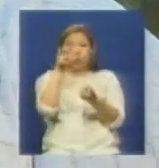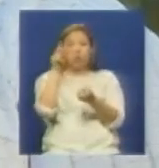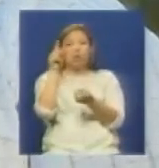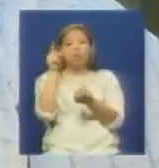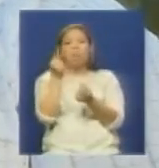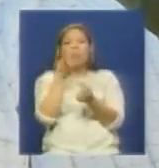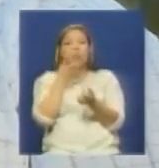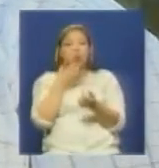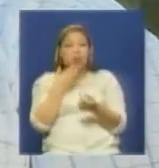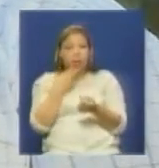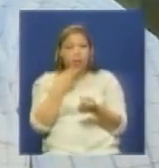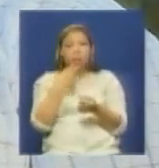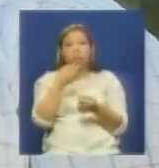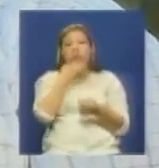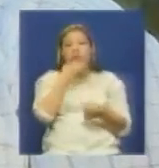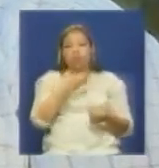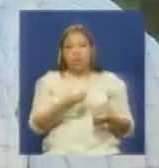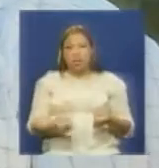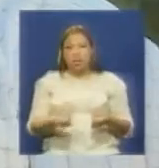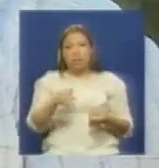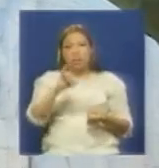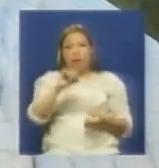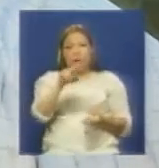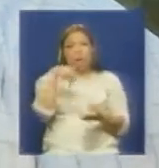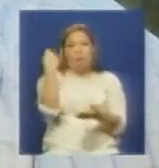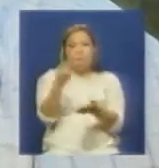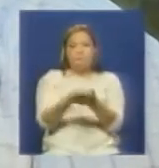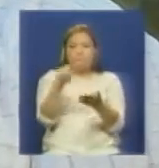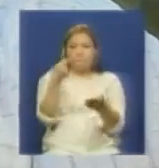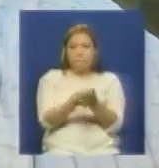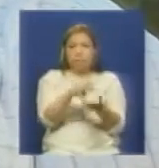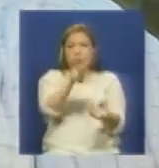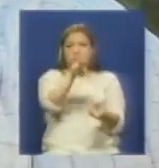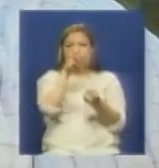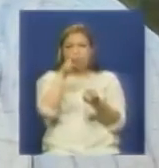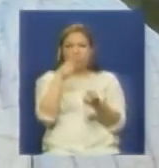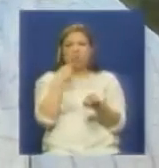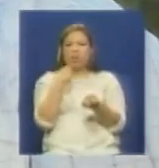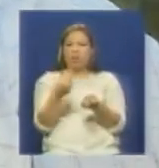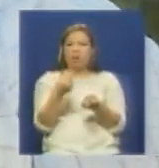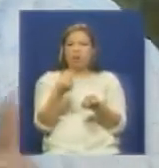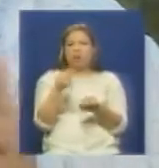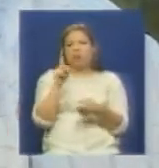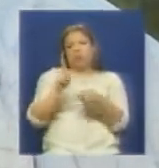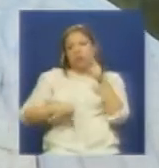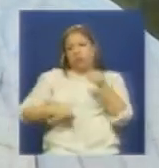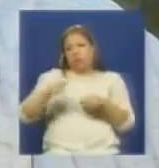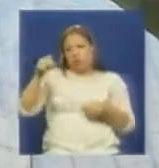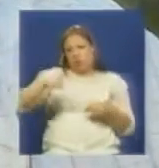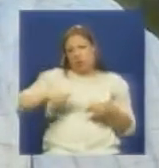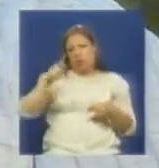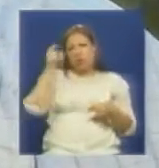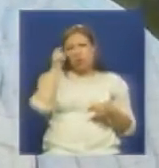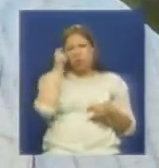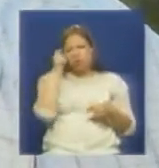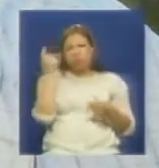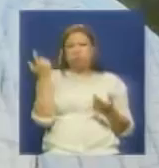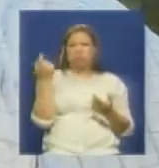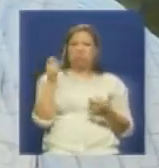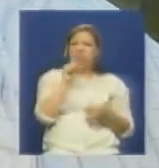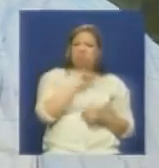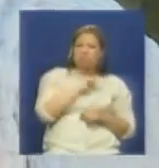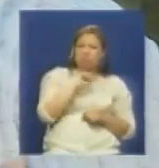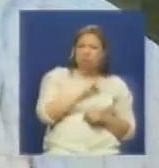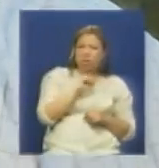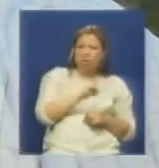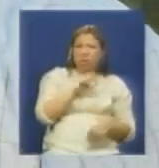cosas el pueblo se tiene que preparar para eso inclusive gente que votó por ellos a lo mejor por odio por rencor porque